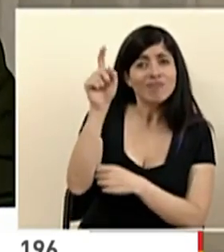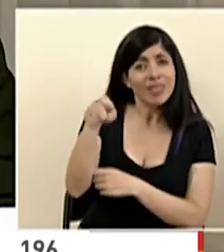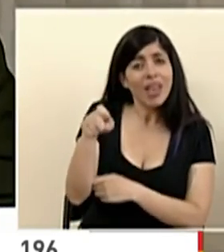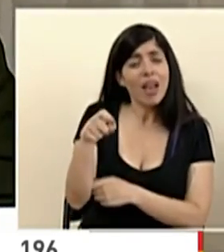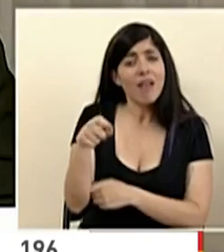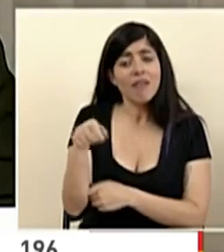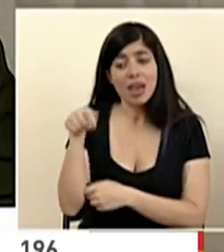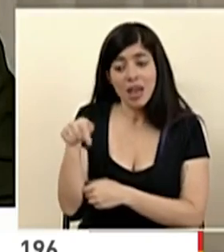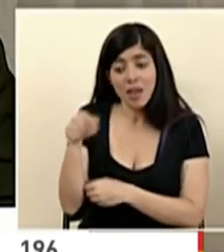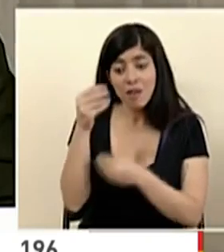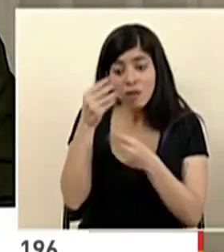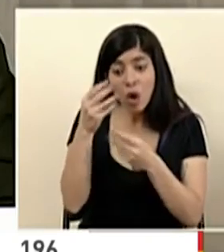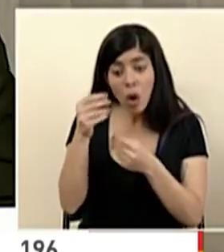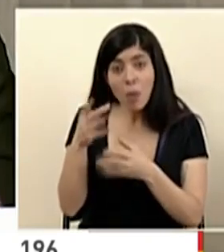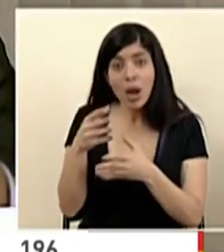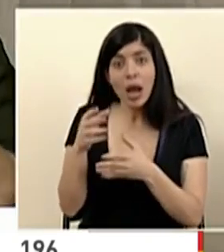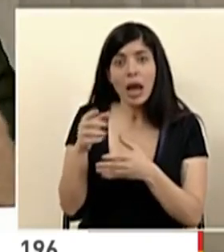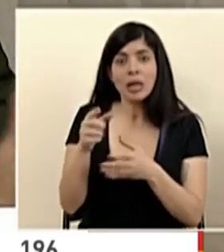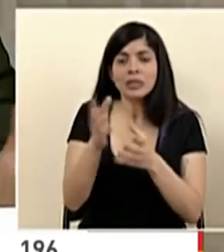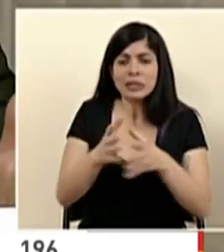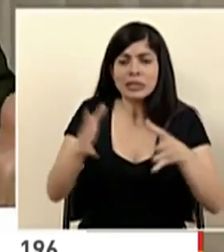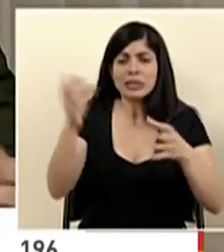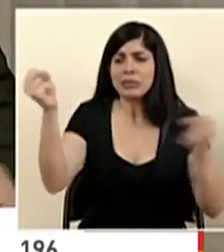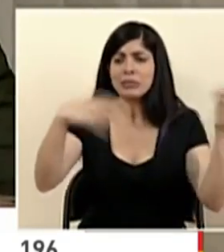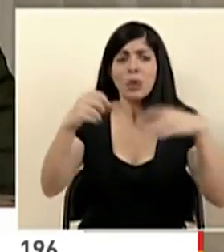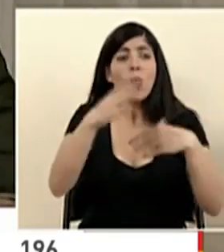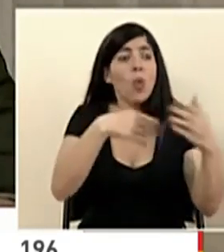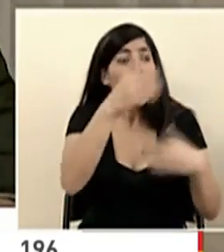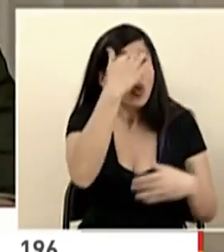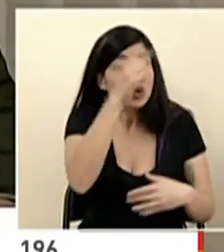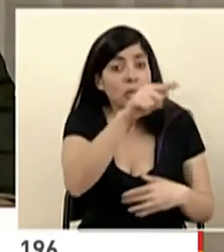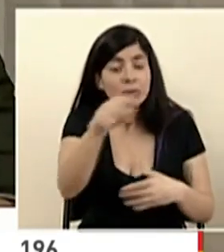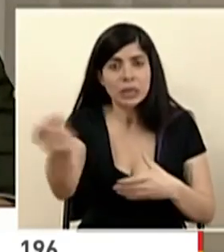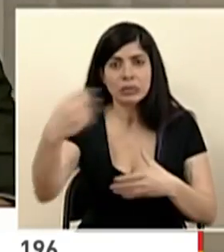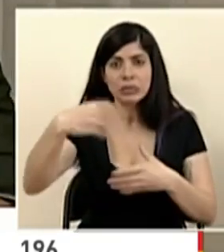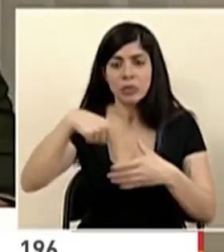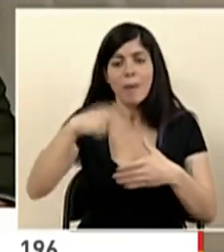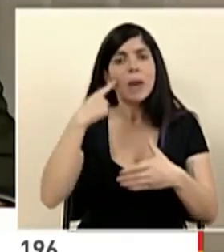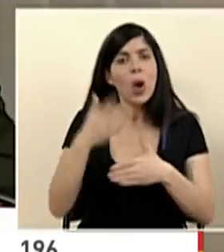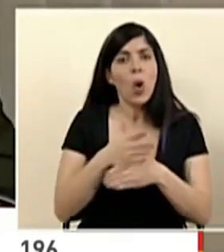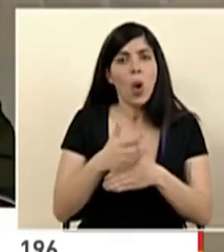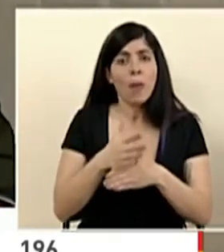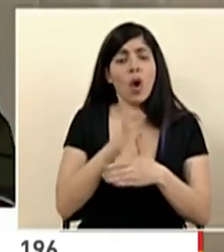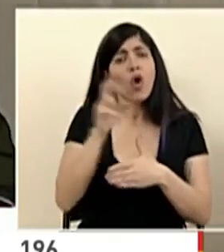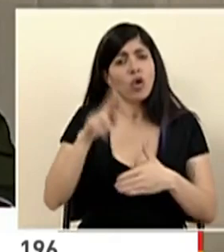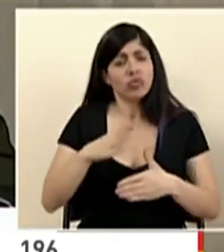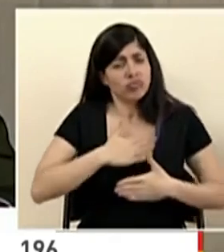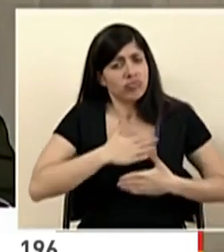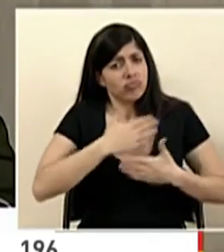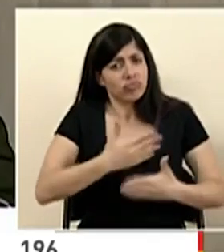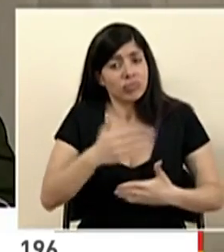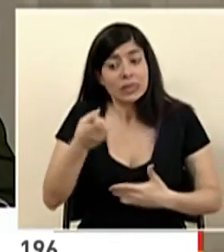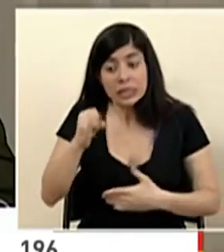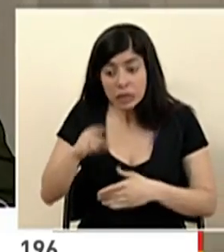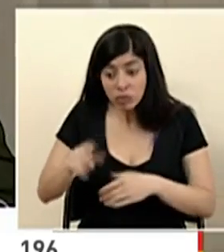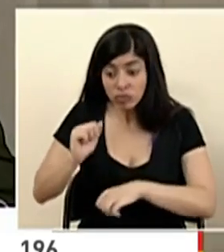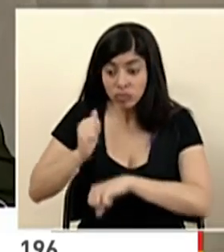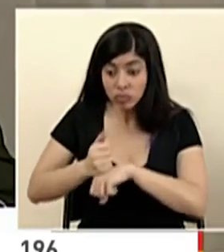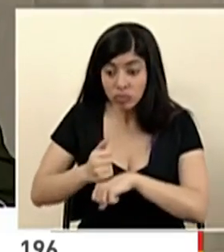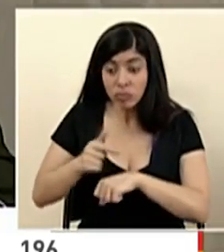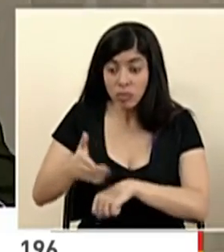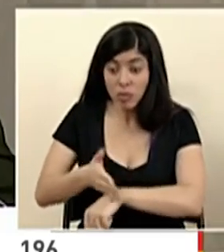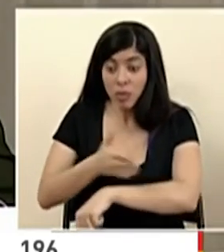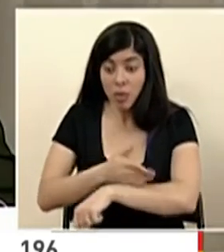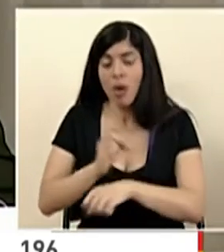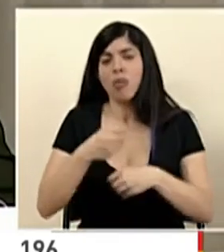conocimiento en un repositorio que se comparta. Costa Rica estará a disposición de compartir este avance.